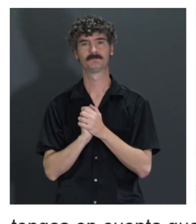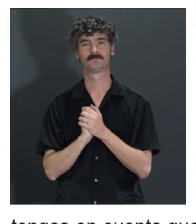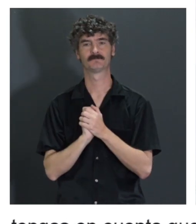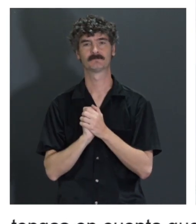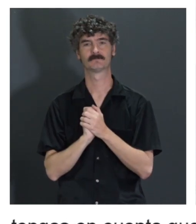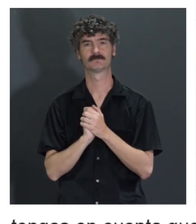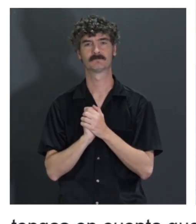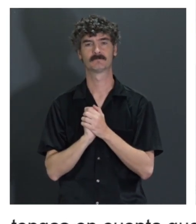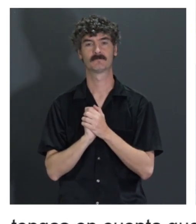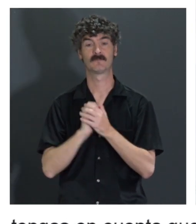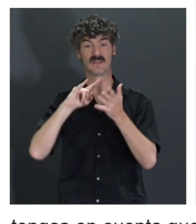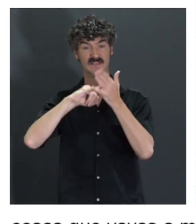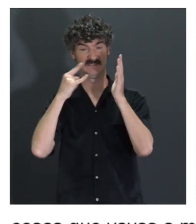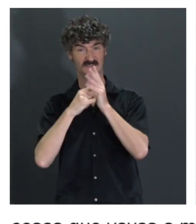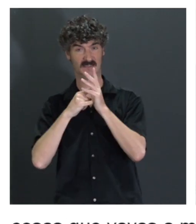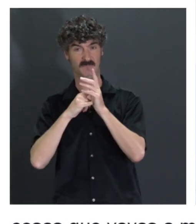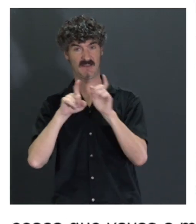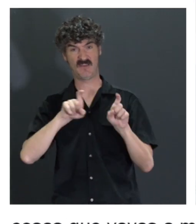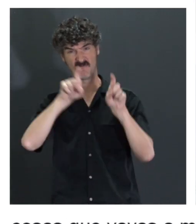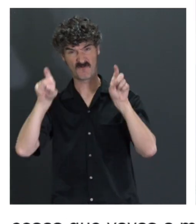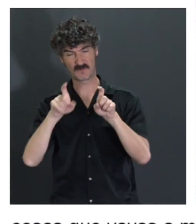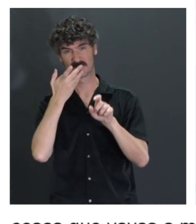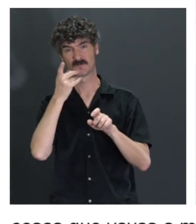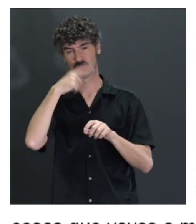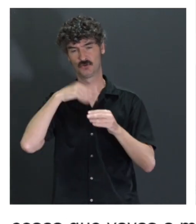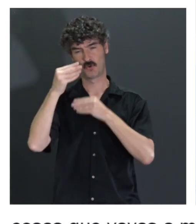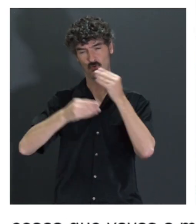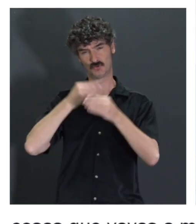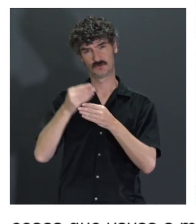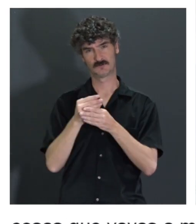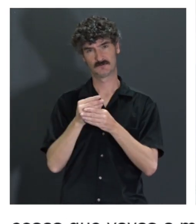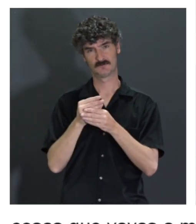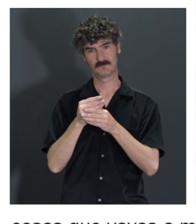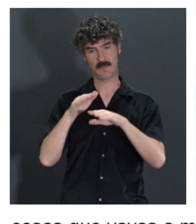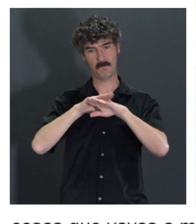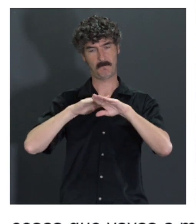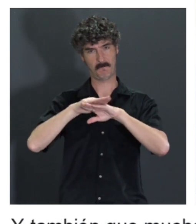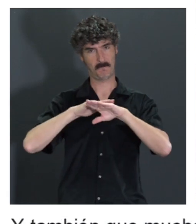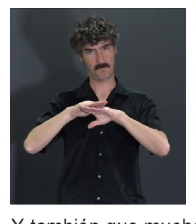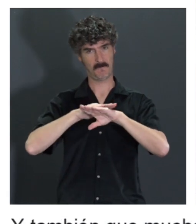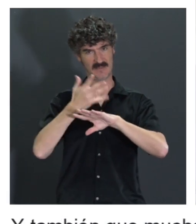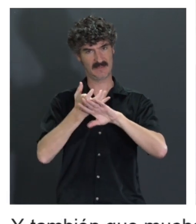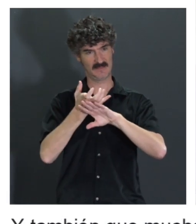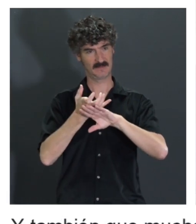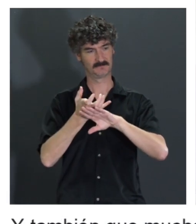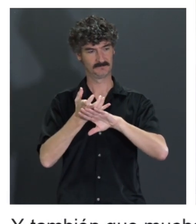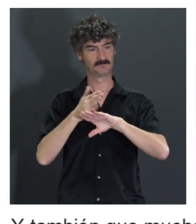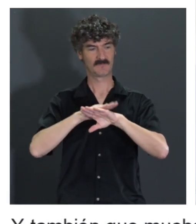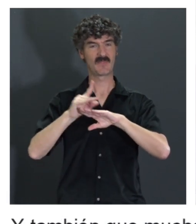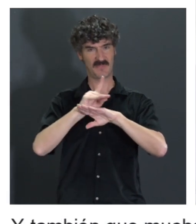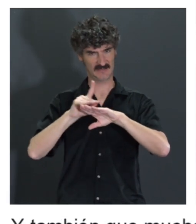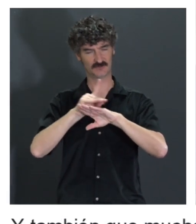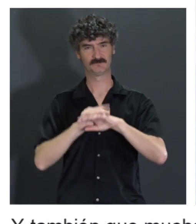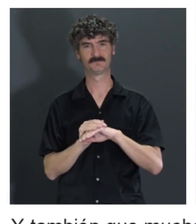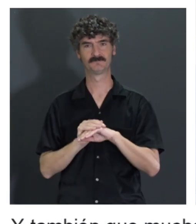cuando hacemos sistemas informáticos utilizamos una cosa que yo creo que todos entendéis que son las bases de datos. La base de datos es donde